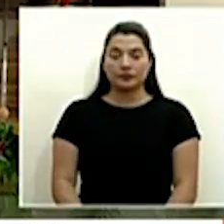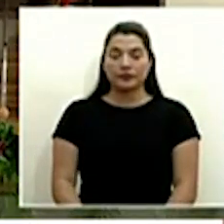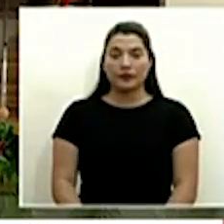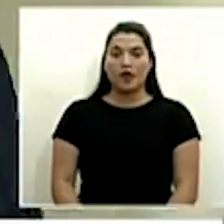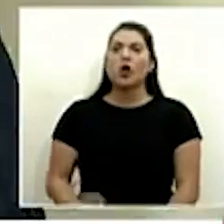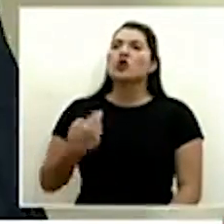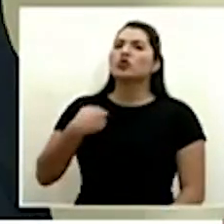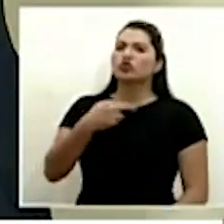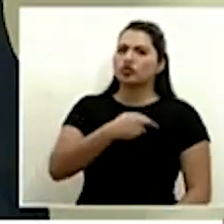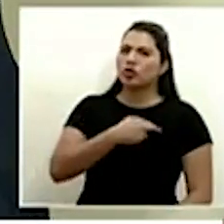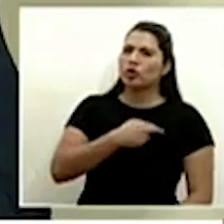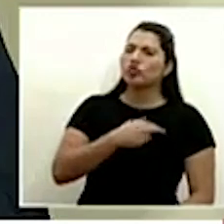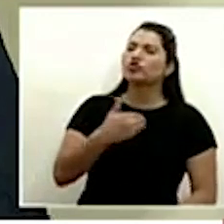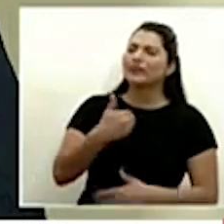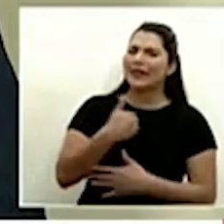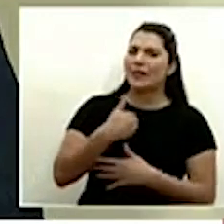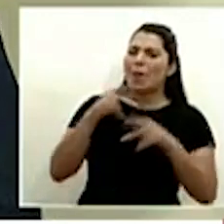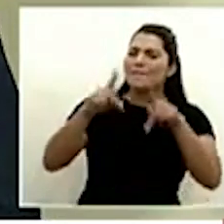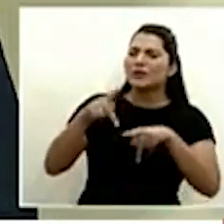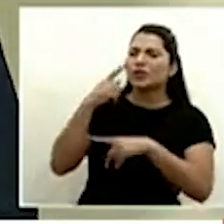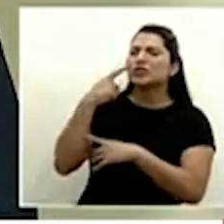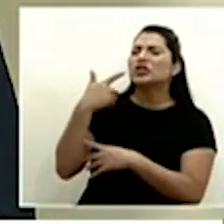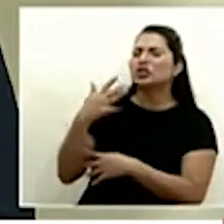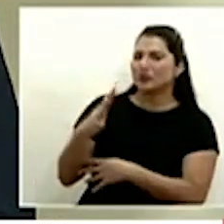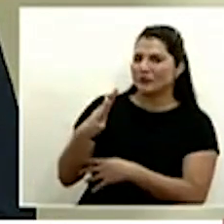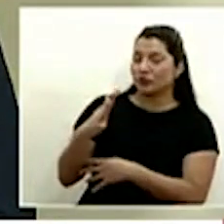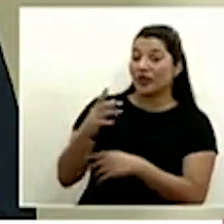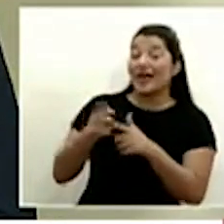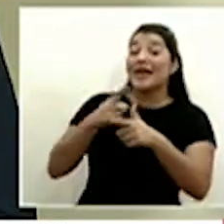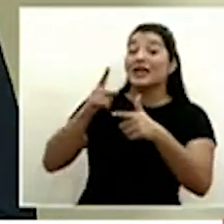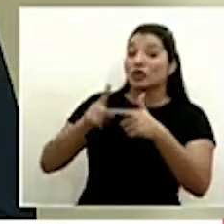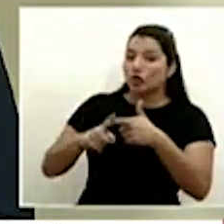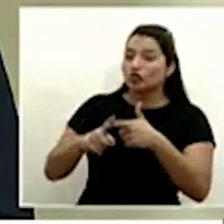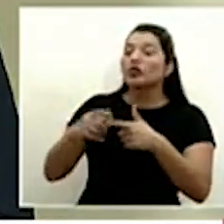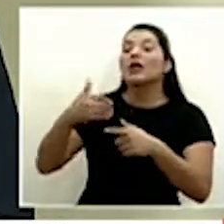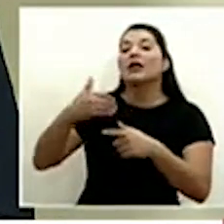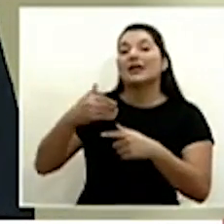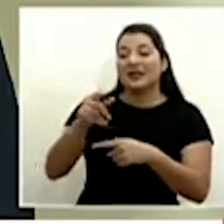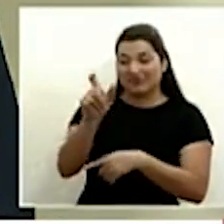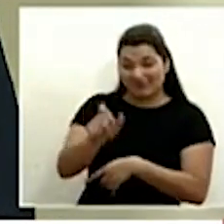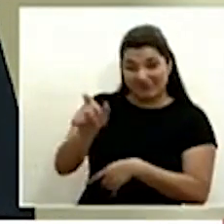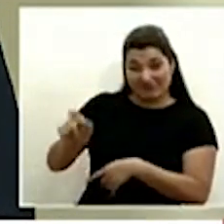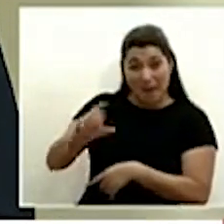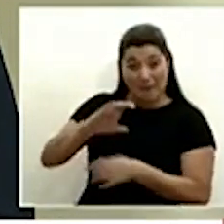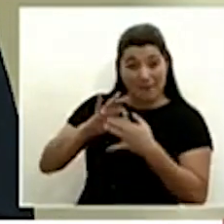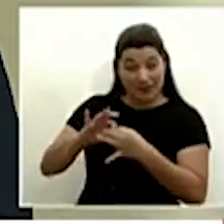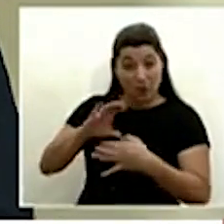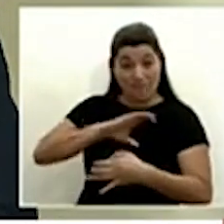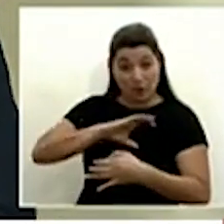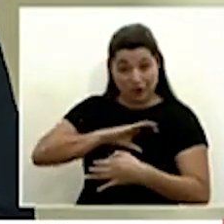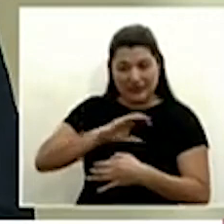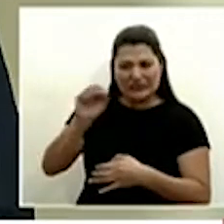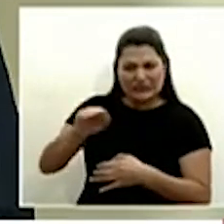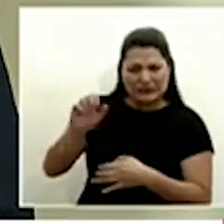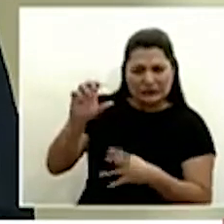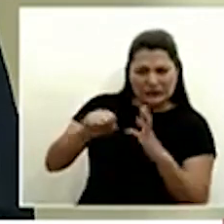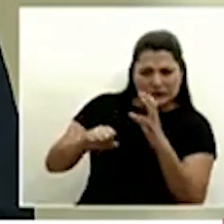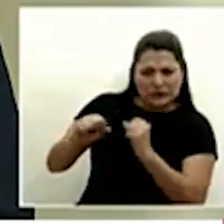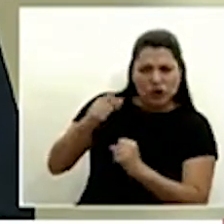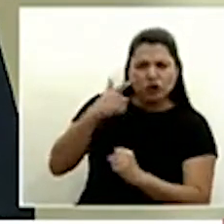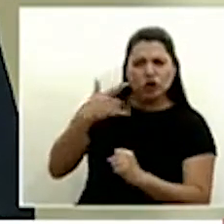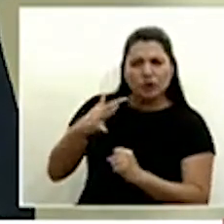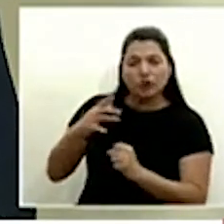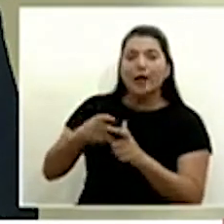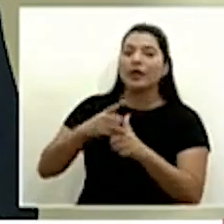hemos tenido casos sospechosos donde hemos tenido que recurrir al aislamiento mientras se le hace la prueba a los compañeros pero